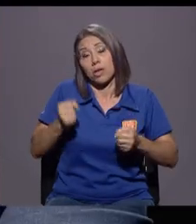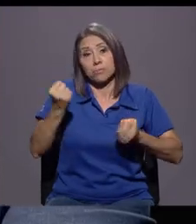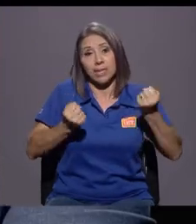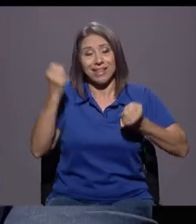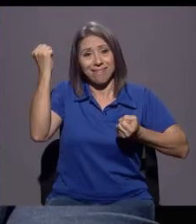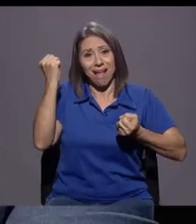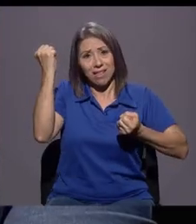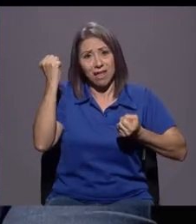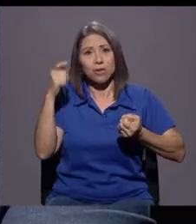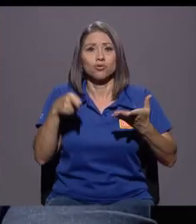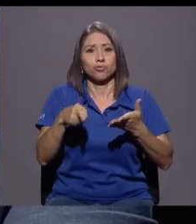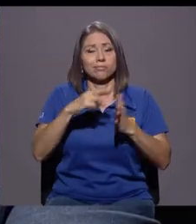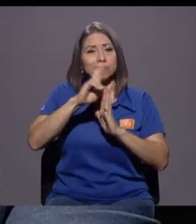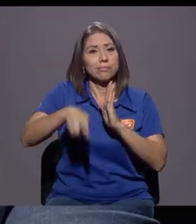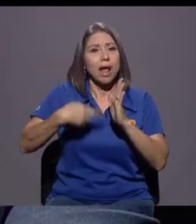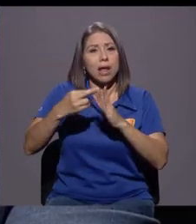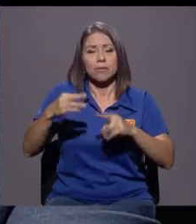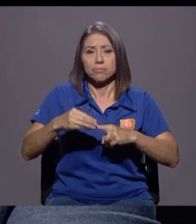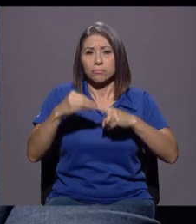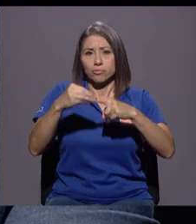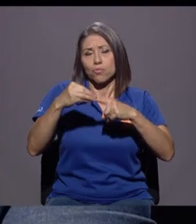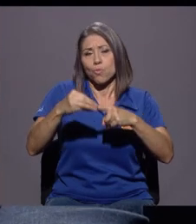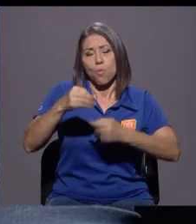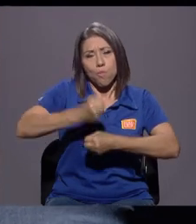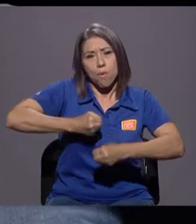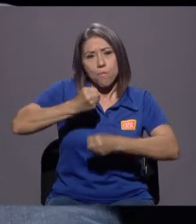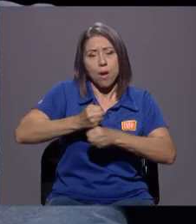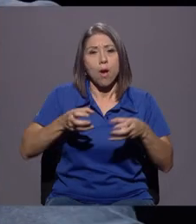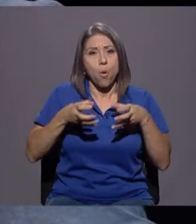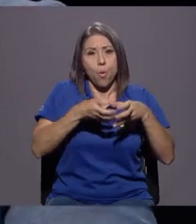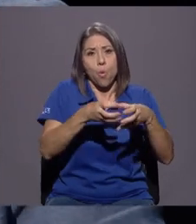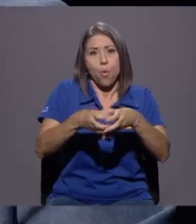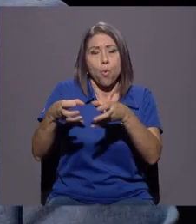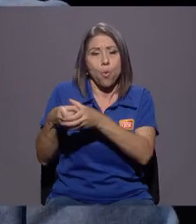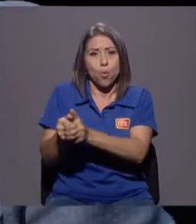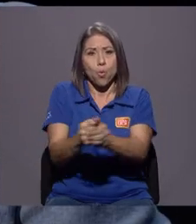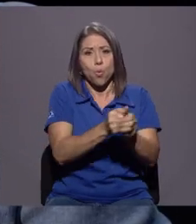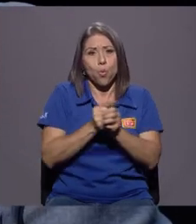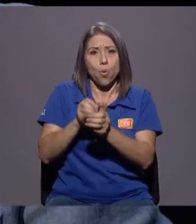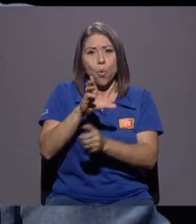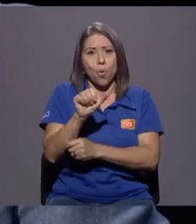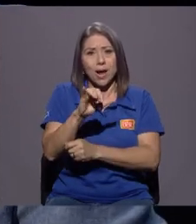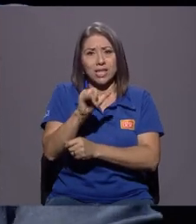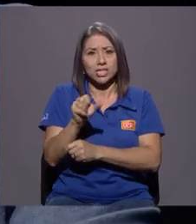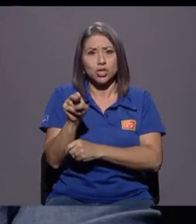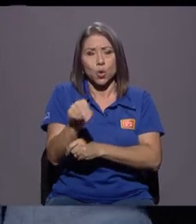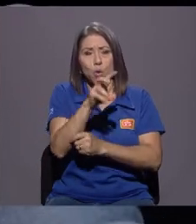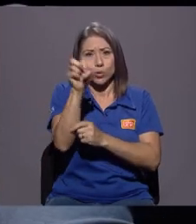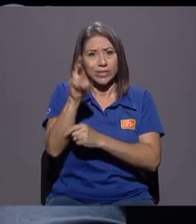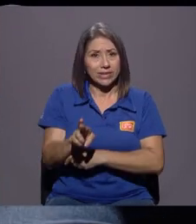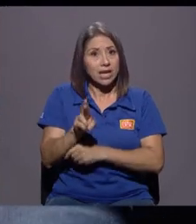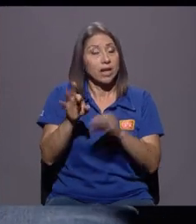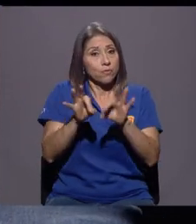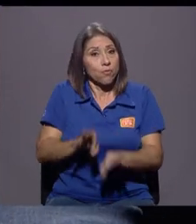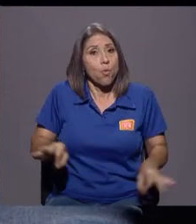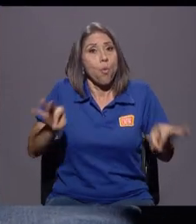donde de algún modo el papel protagónico que podría tener Coalición Costa Rica sería fundamental, porque parece que es un trabajo ciudadano con la gente.